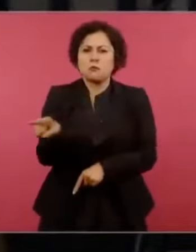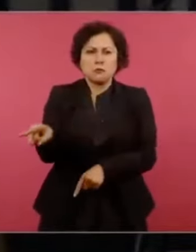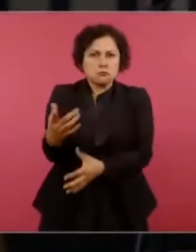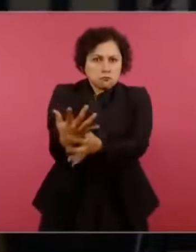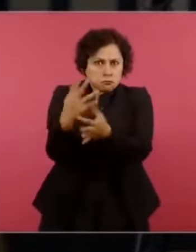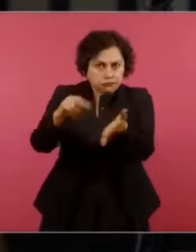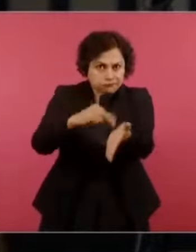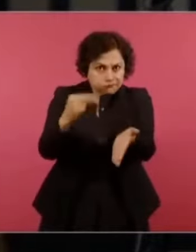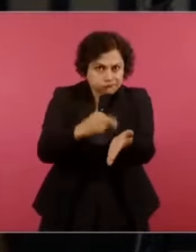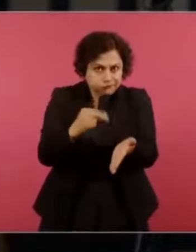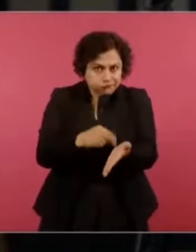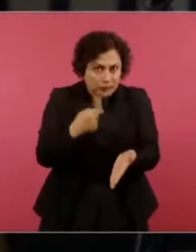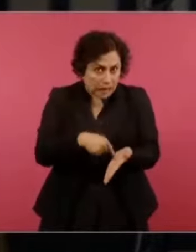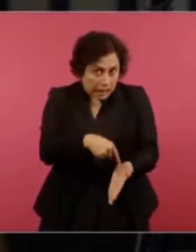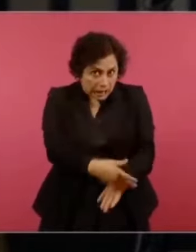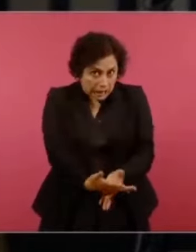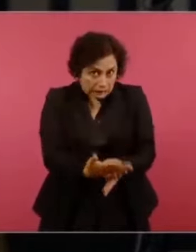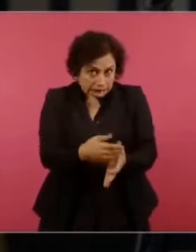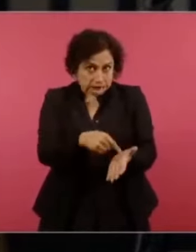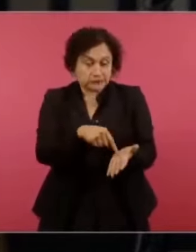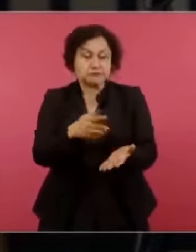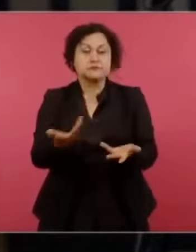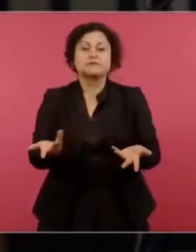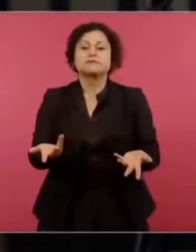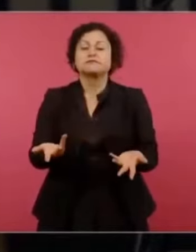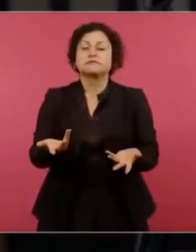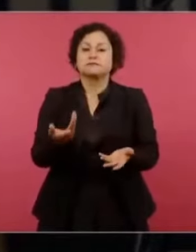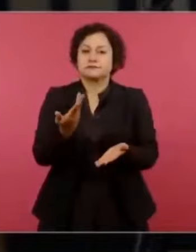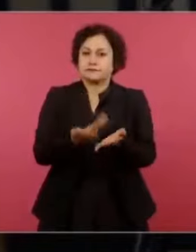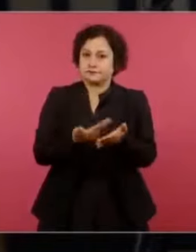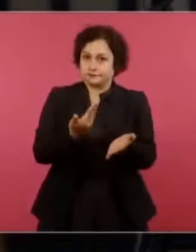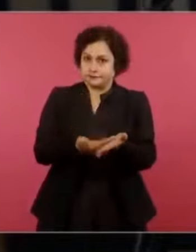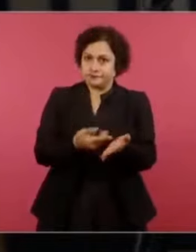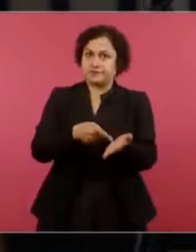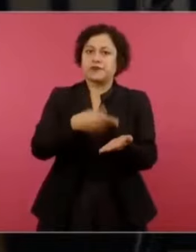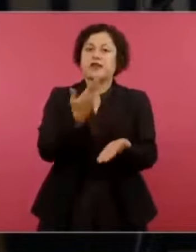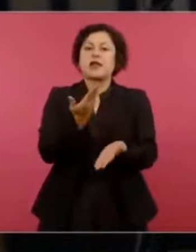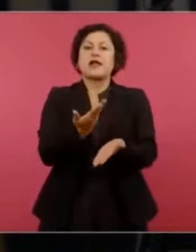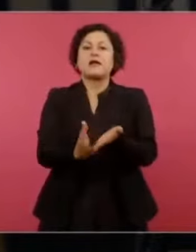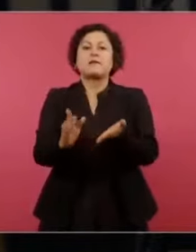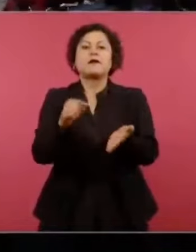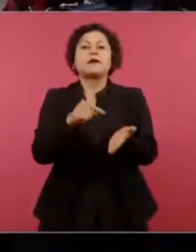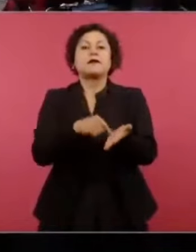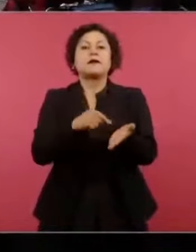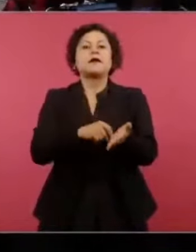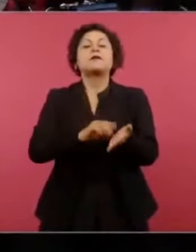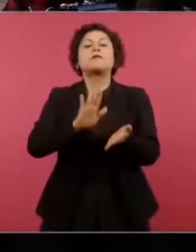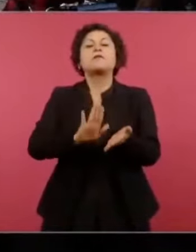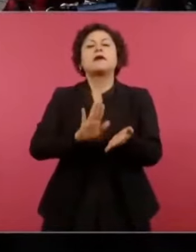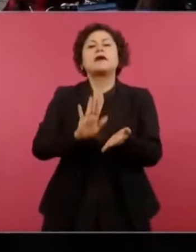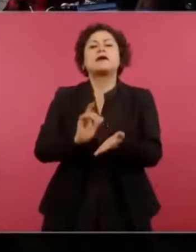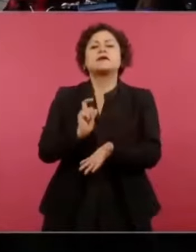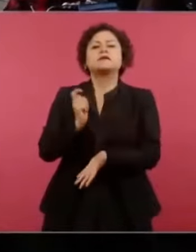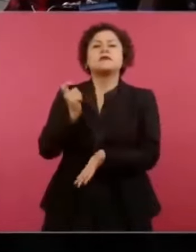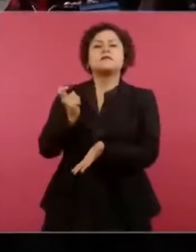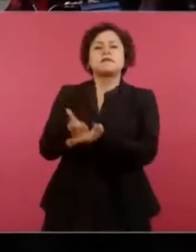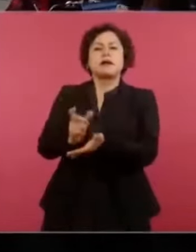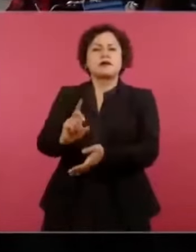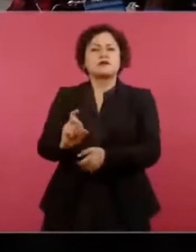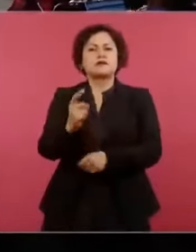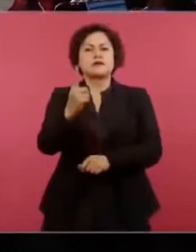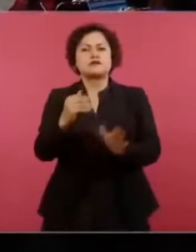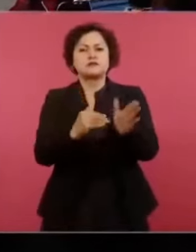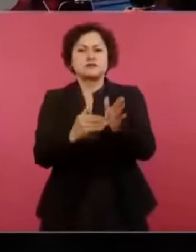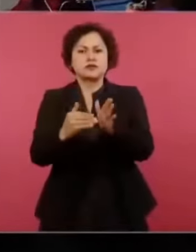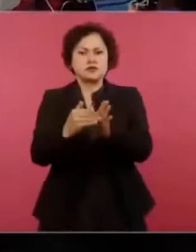se revela, pues no sólo que hay un pago de recursos por alrededor de un poco más de 31 millones